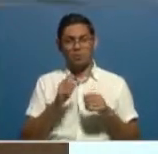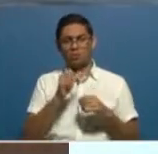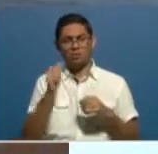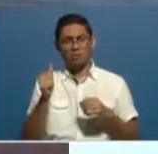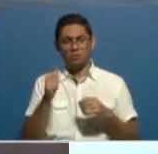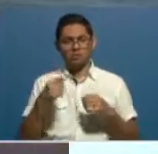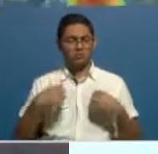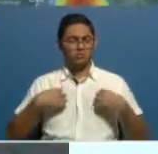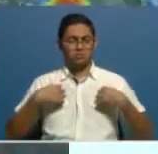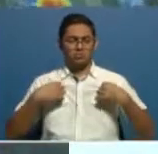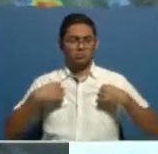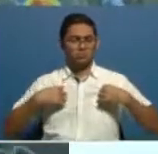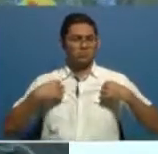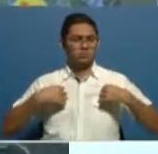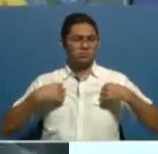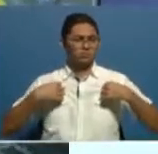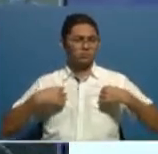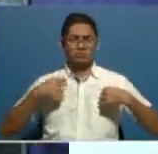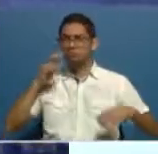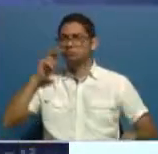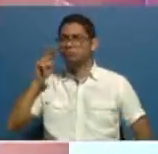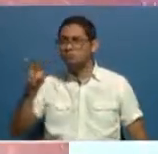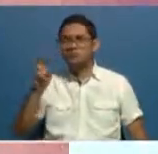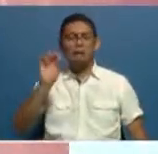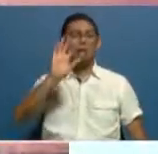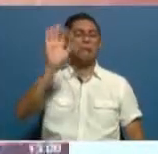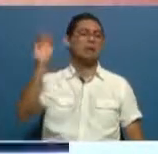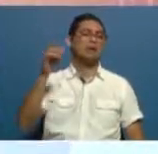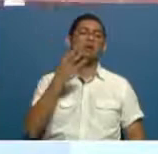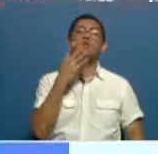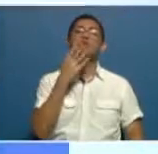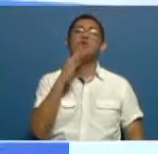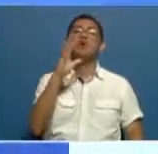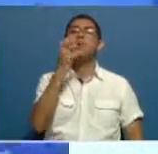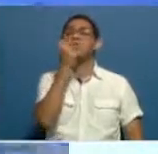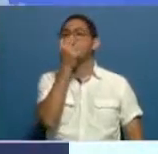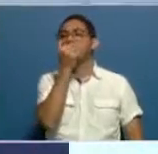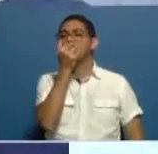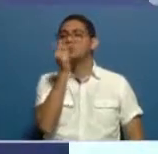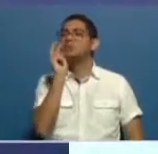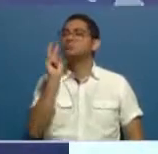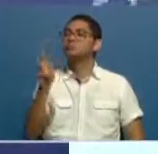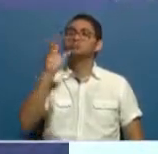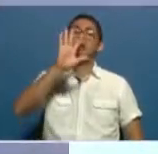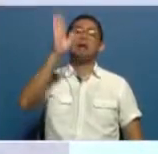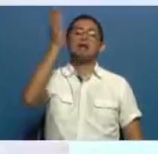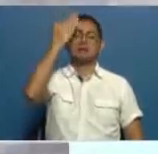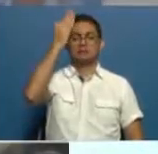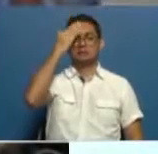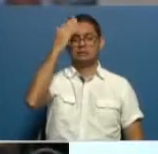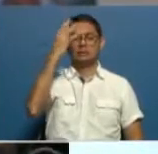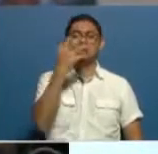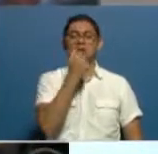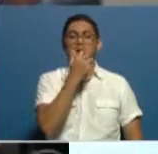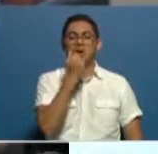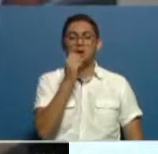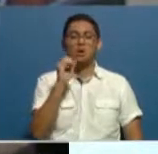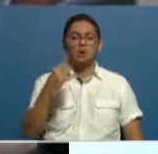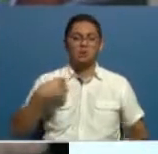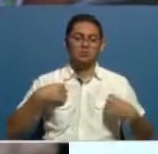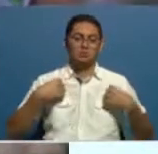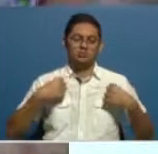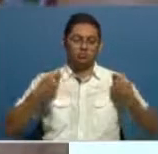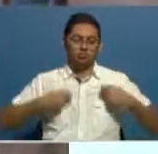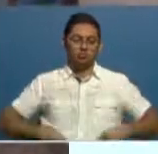fatiga que nos reconocen como la fuerza naranja. Entonces estaremos con el uniforme naranja o un suéter